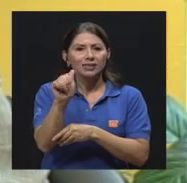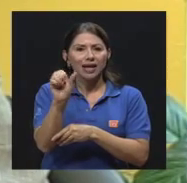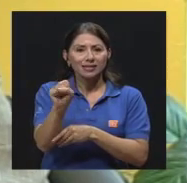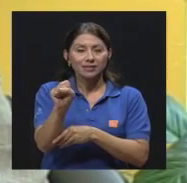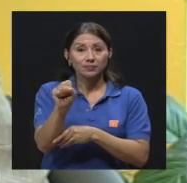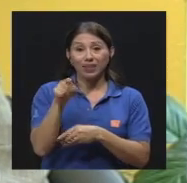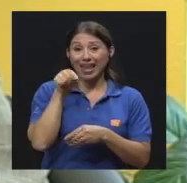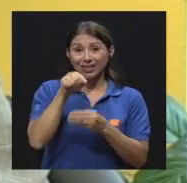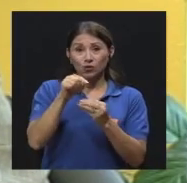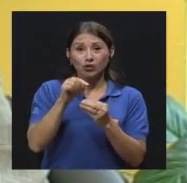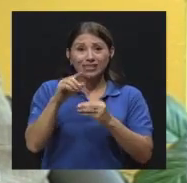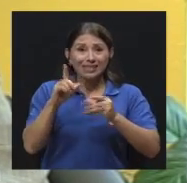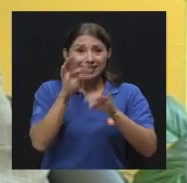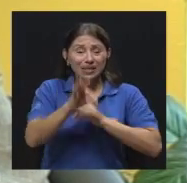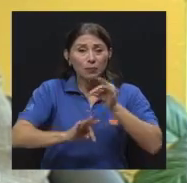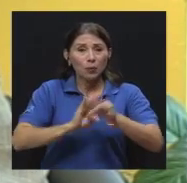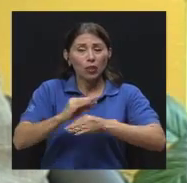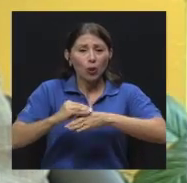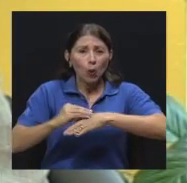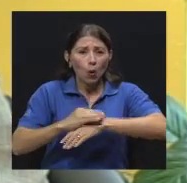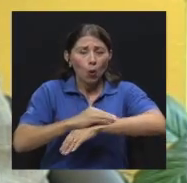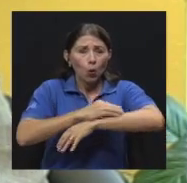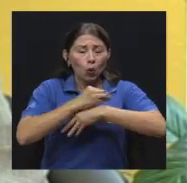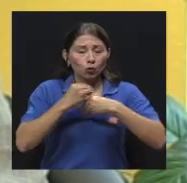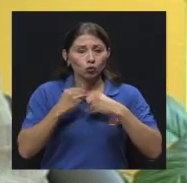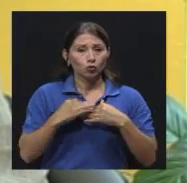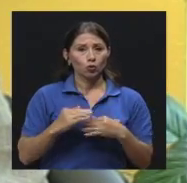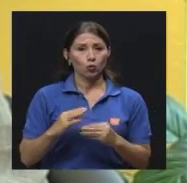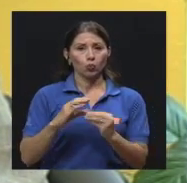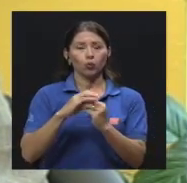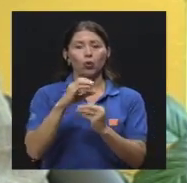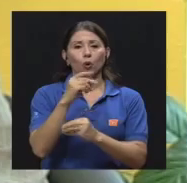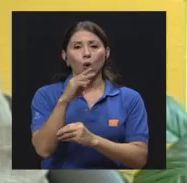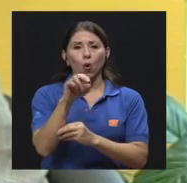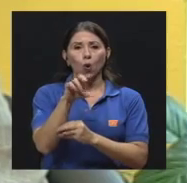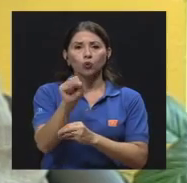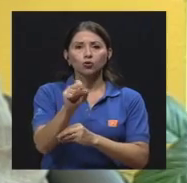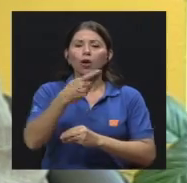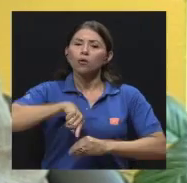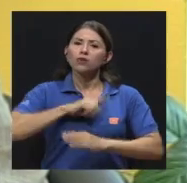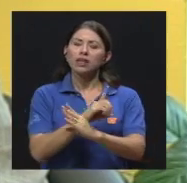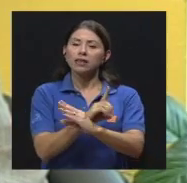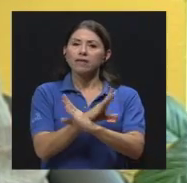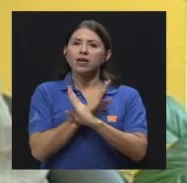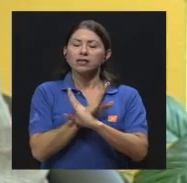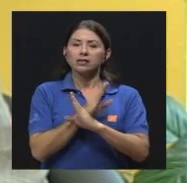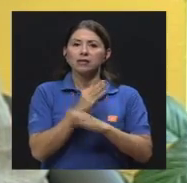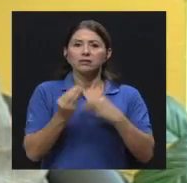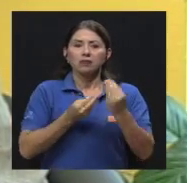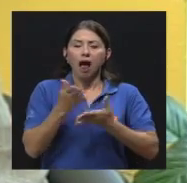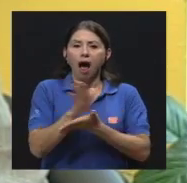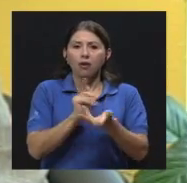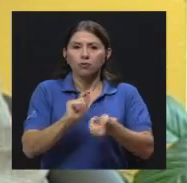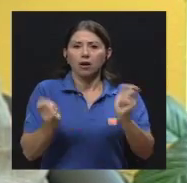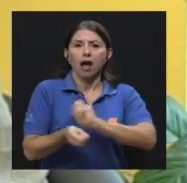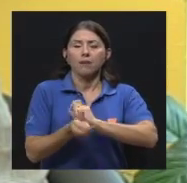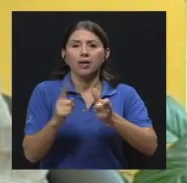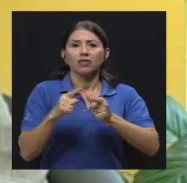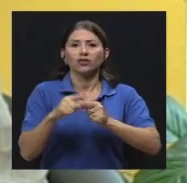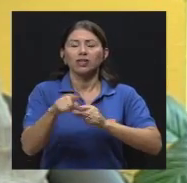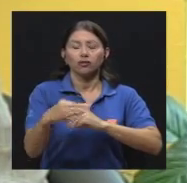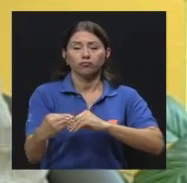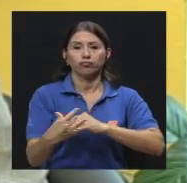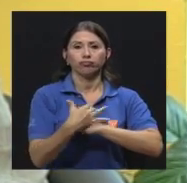saprófitos, cuando nuestras defensas se alteran, ellos se vuelven invasores. Ya no son nuestros huéspedes, sino que son nuestros